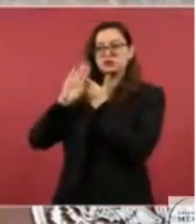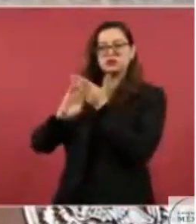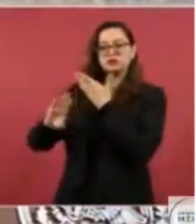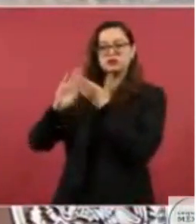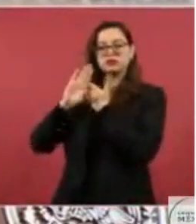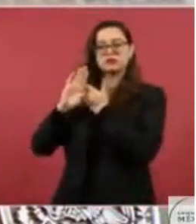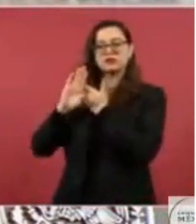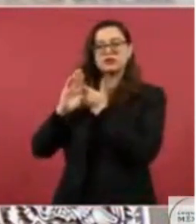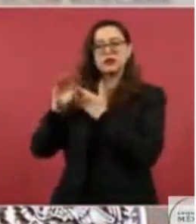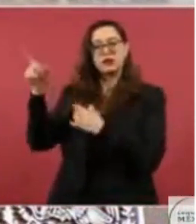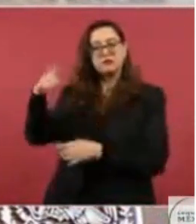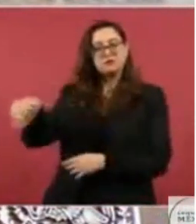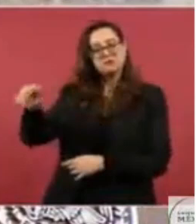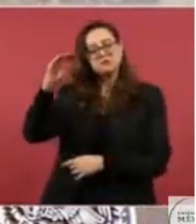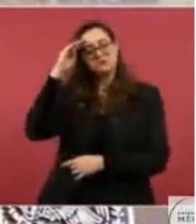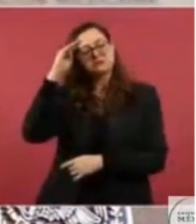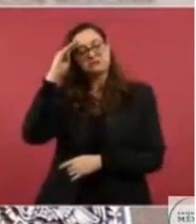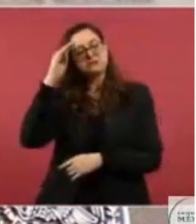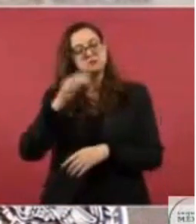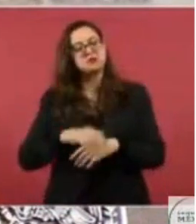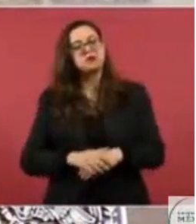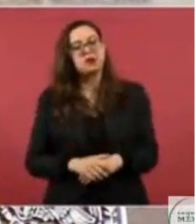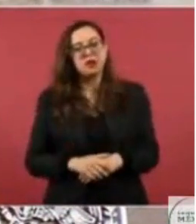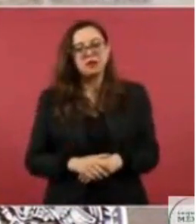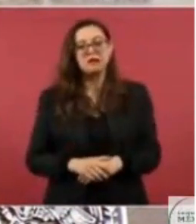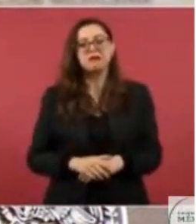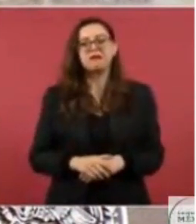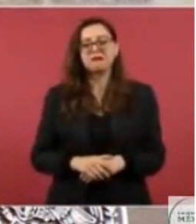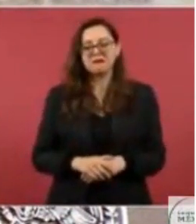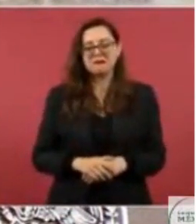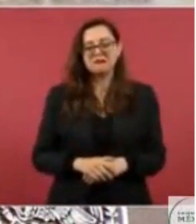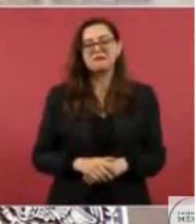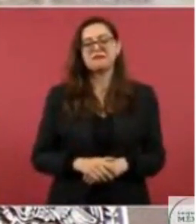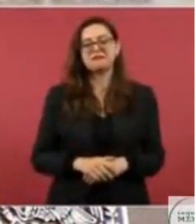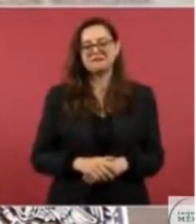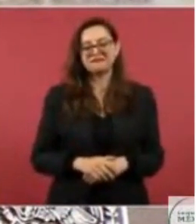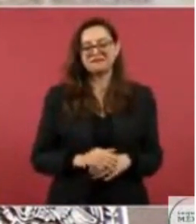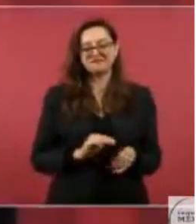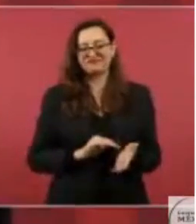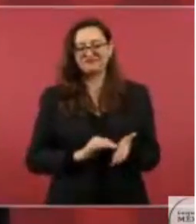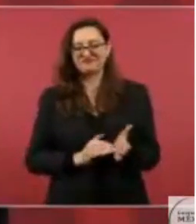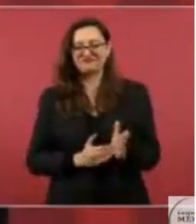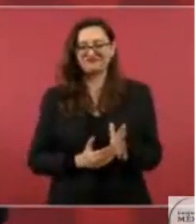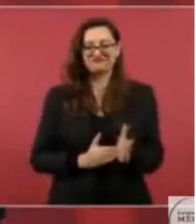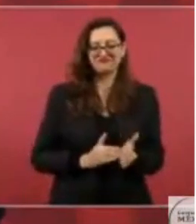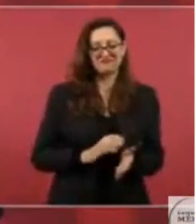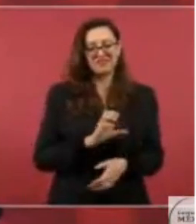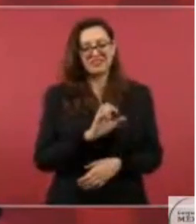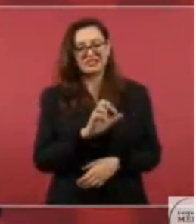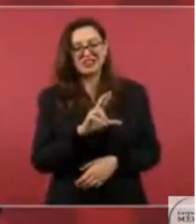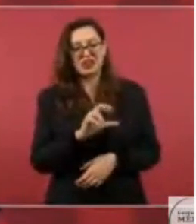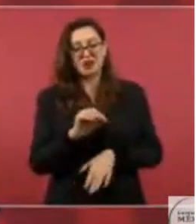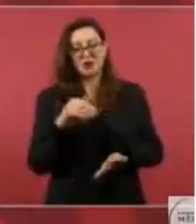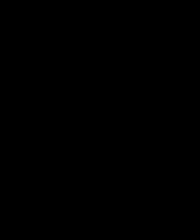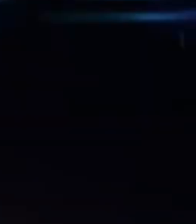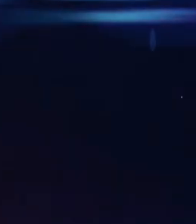hayan llevado a cabo un acto con esas características.